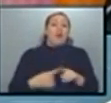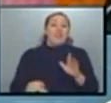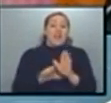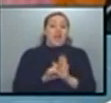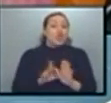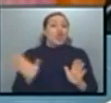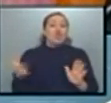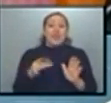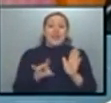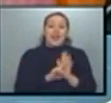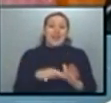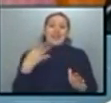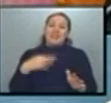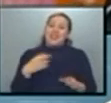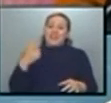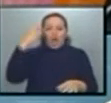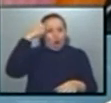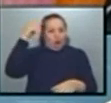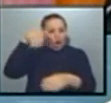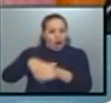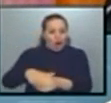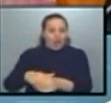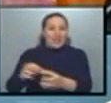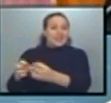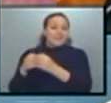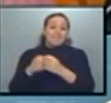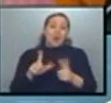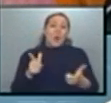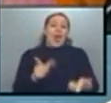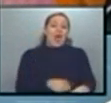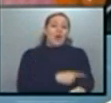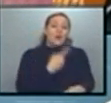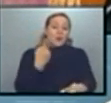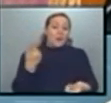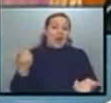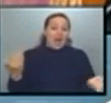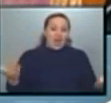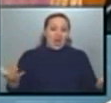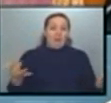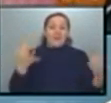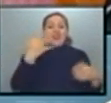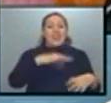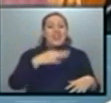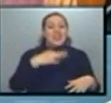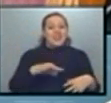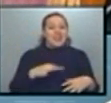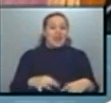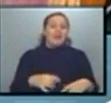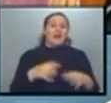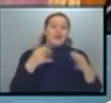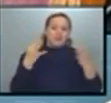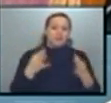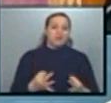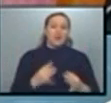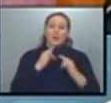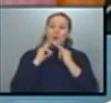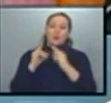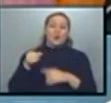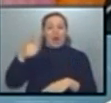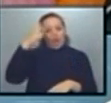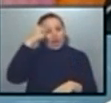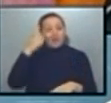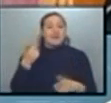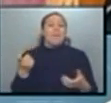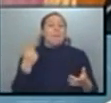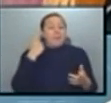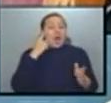decretos deberían pasar por el Congreso. Claro. Algo a lo que no estamos acostumbrados, lo debería referendar justamente el Congreso Nacional. Pero no se